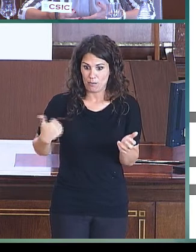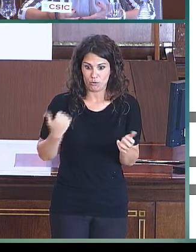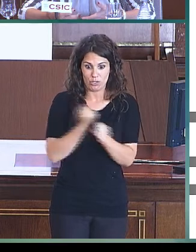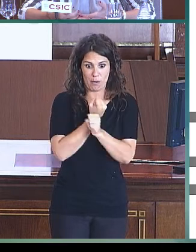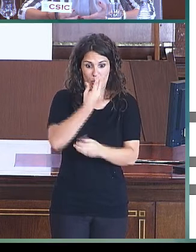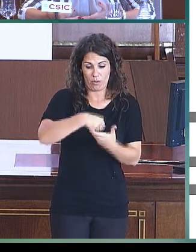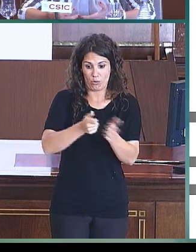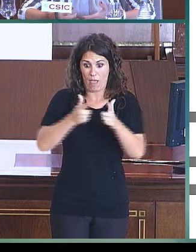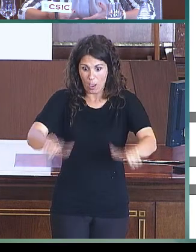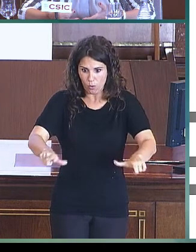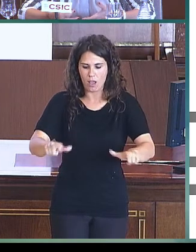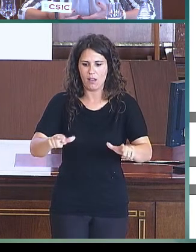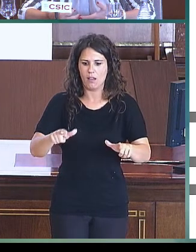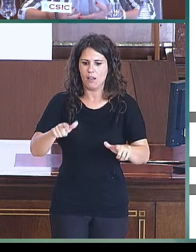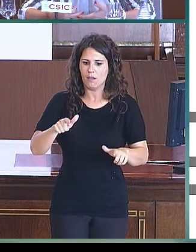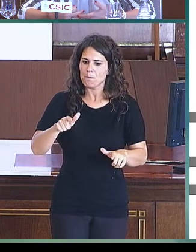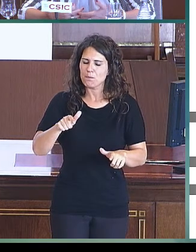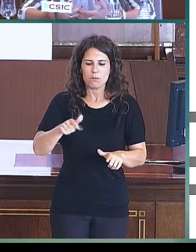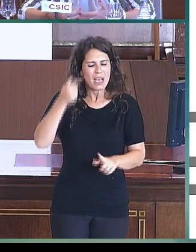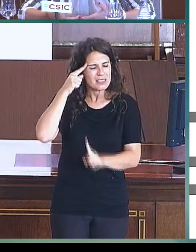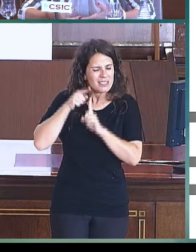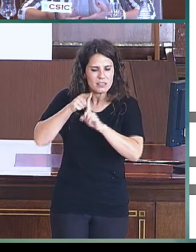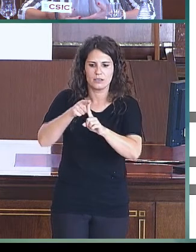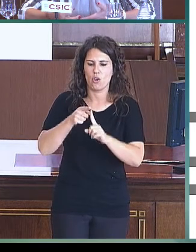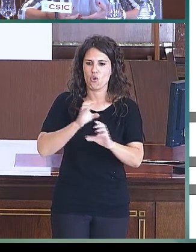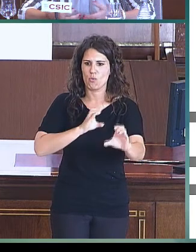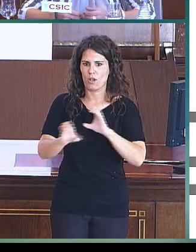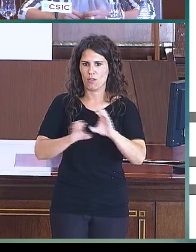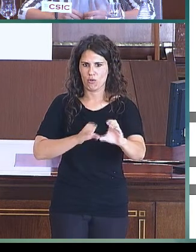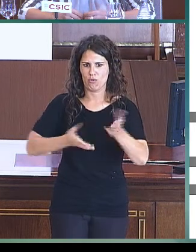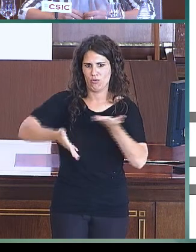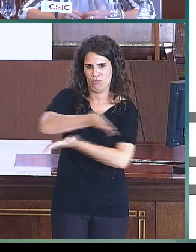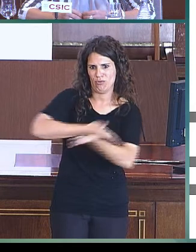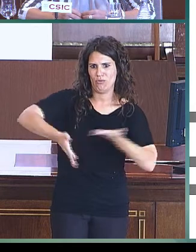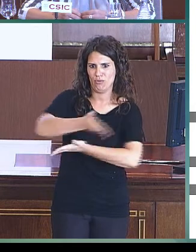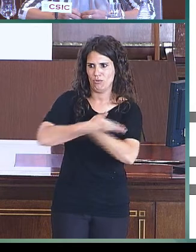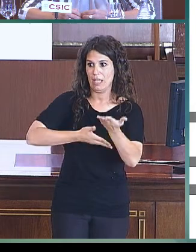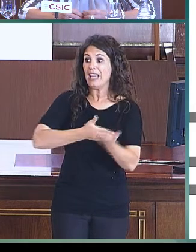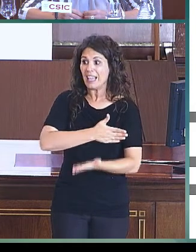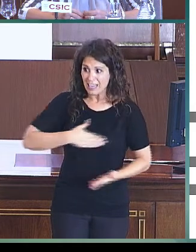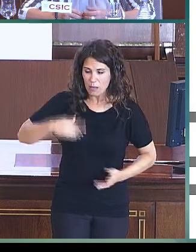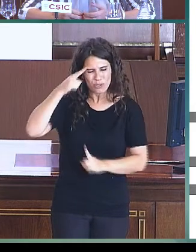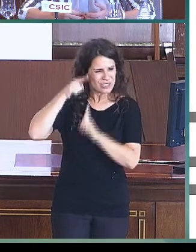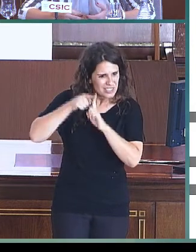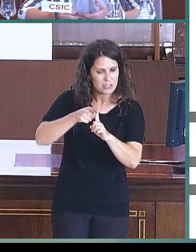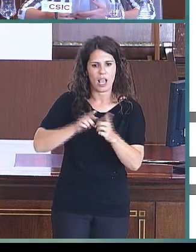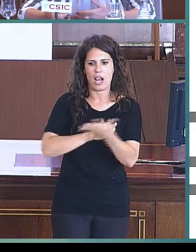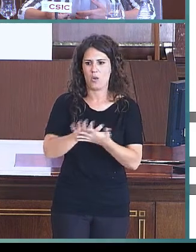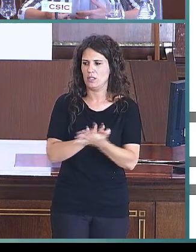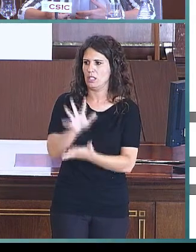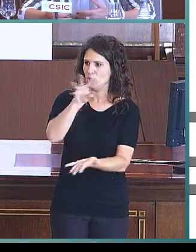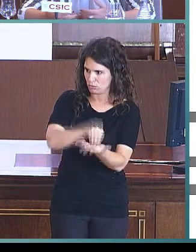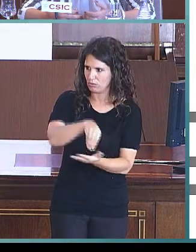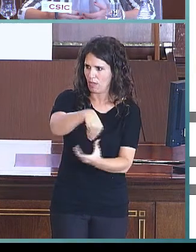supusiera un intercambio de comunicación y que la lengua de signos estuviera presente. En